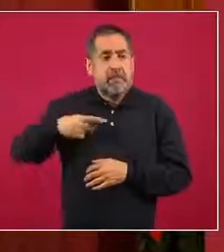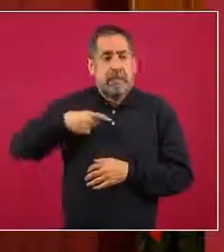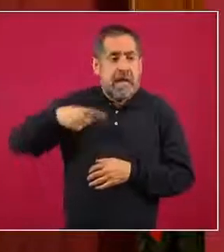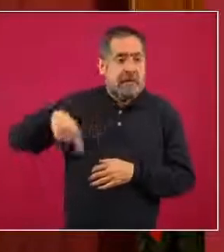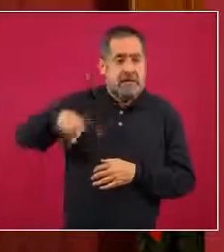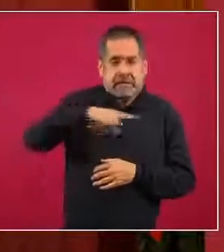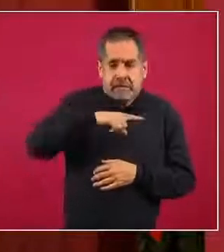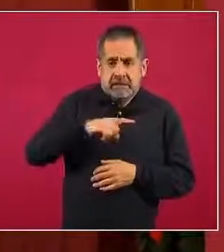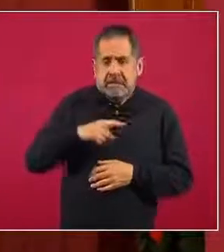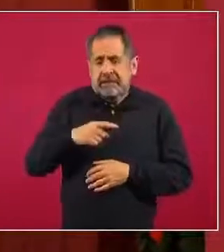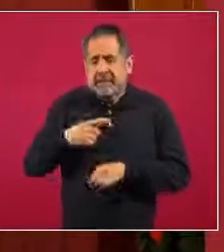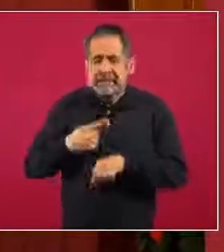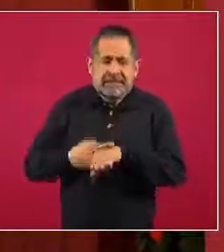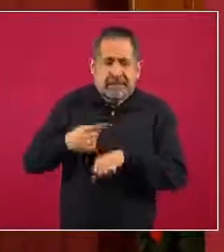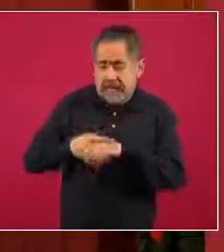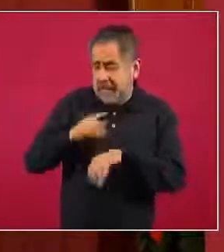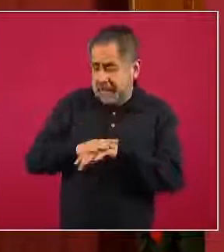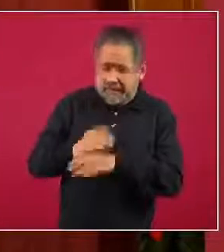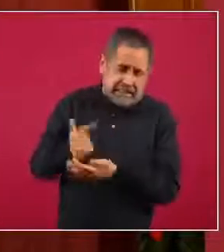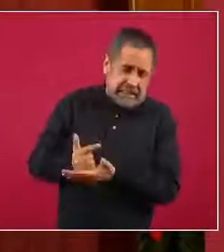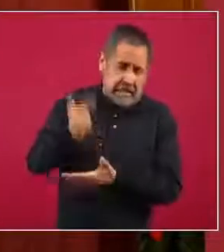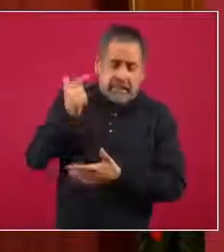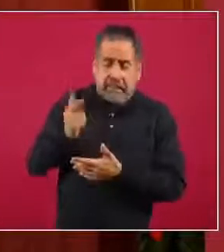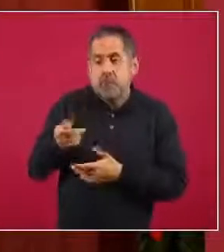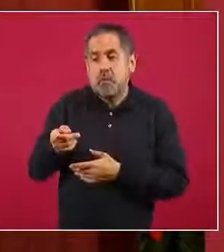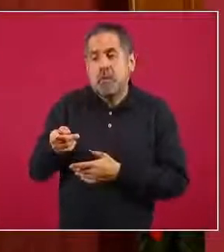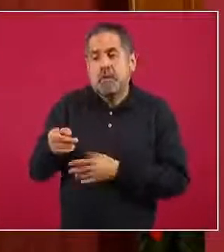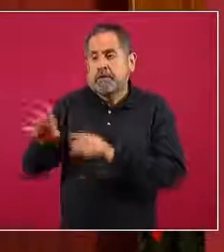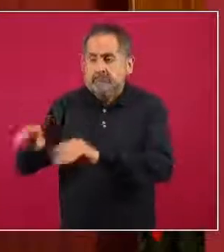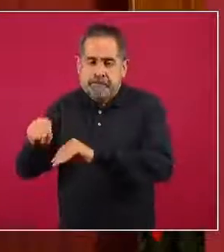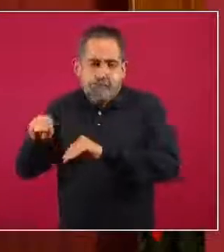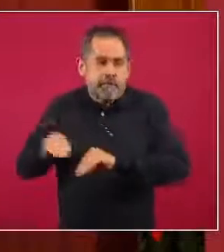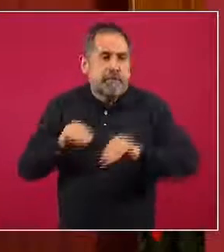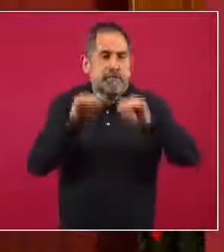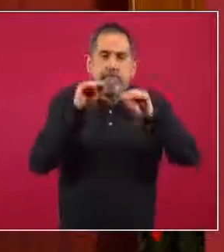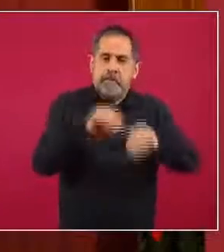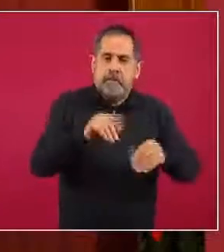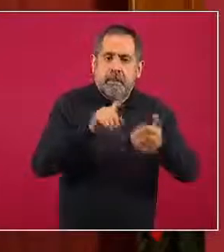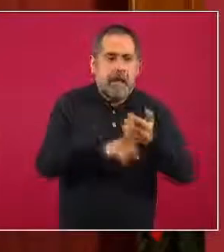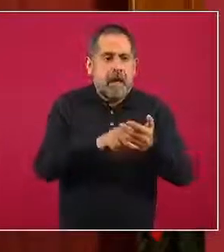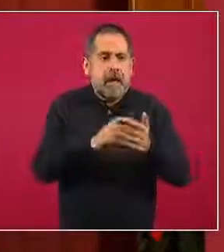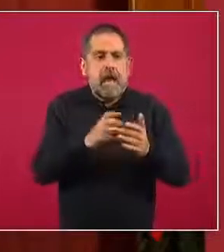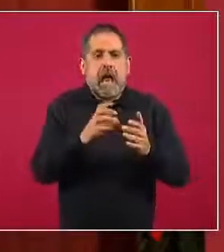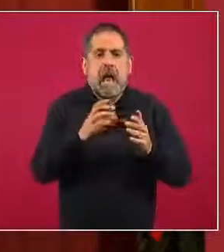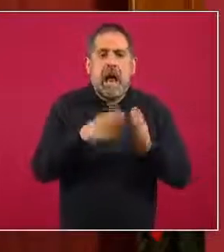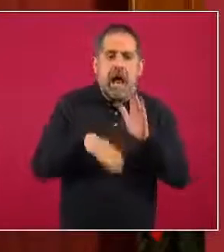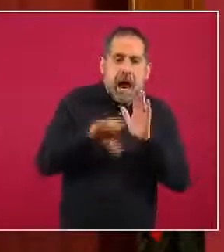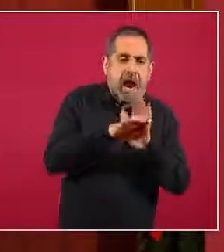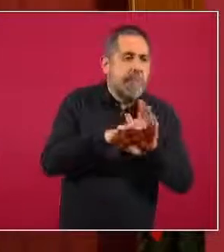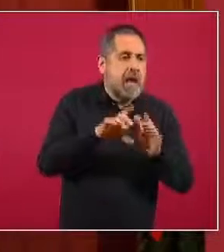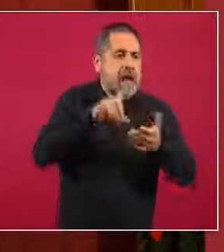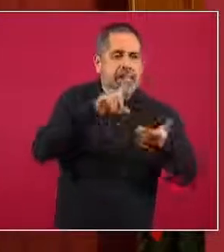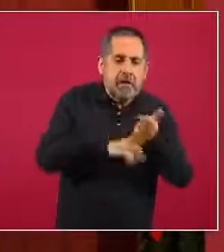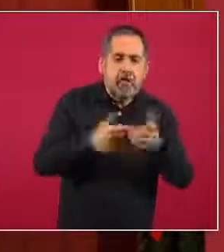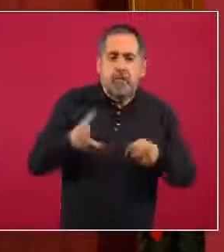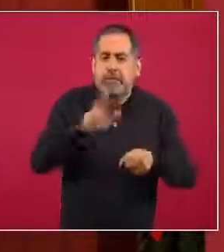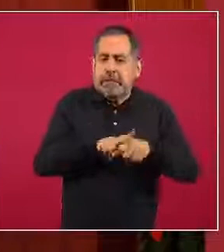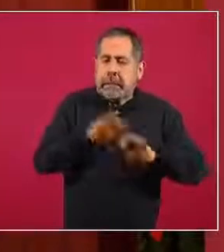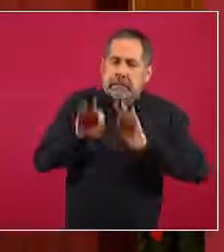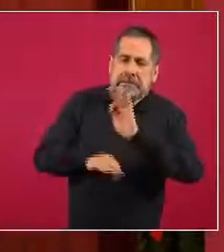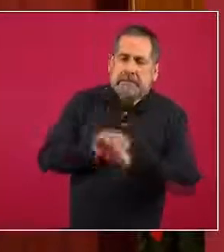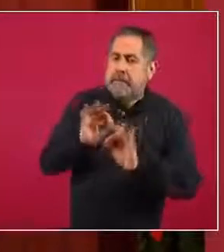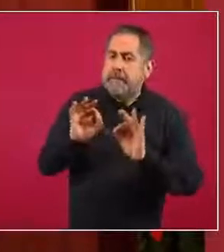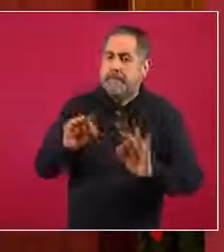presentando signos y síntomas más graves, poder asegurar su ingreso también a una cama hospitalaria. Y podemos ver cómo este